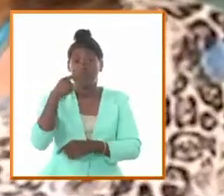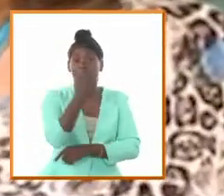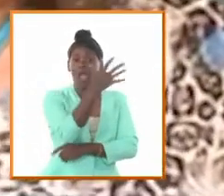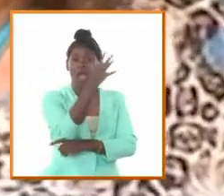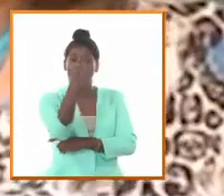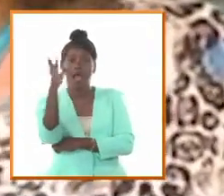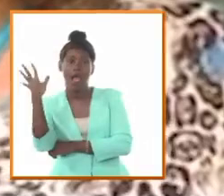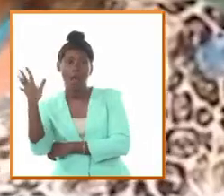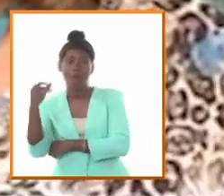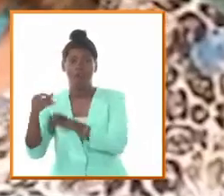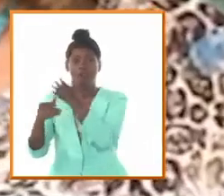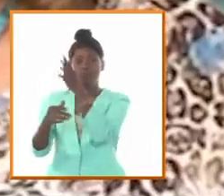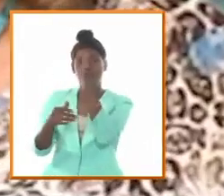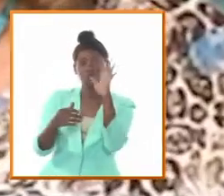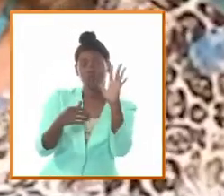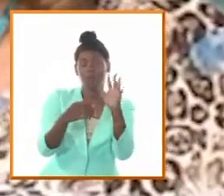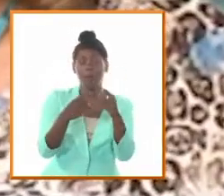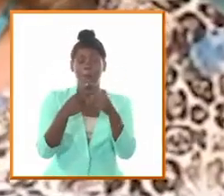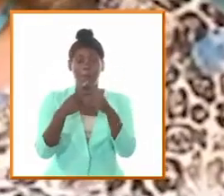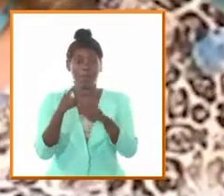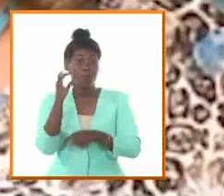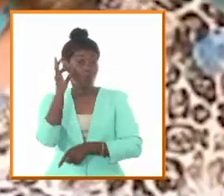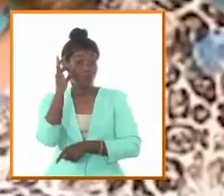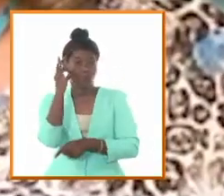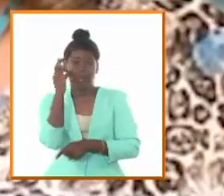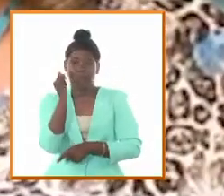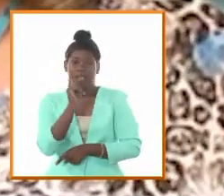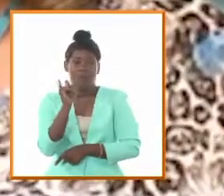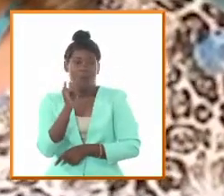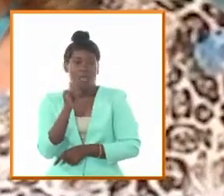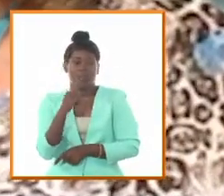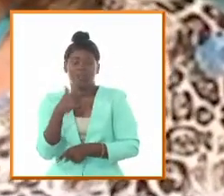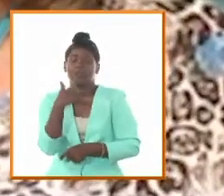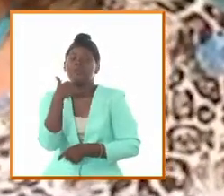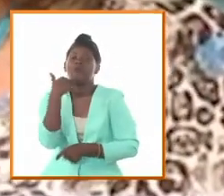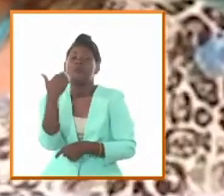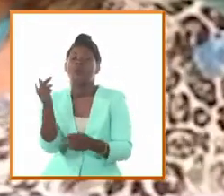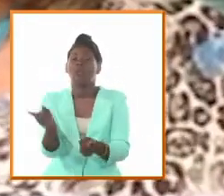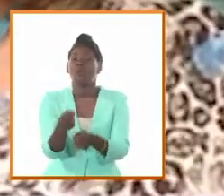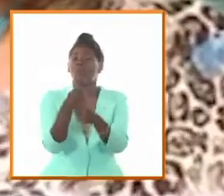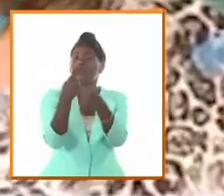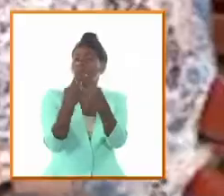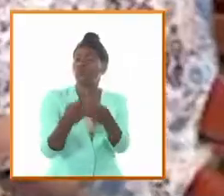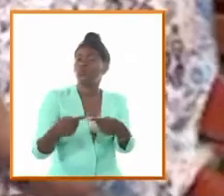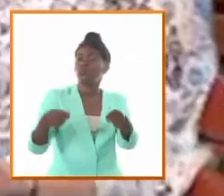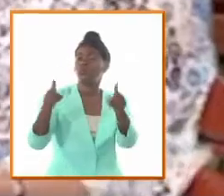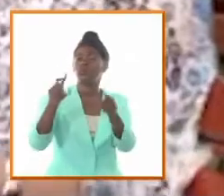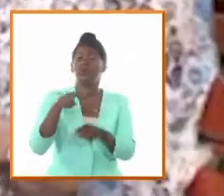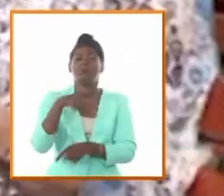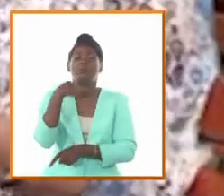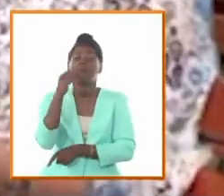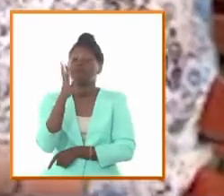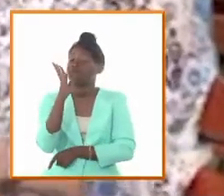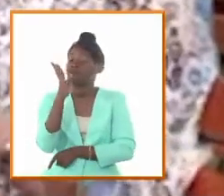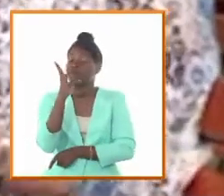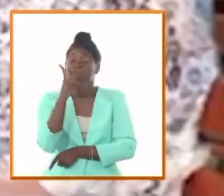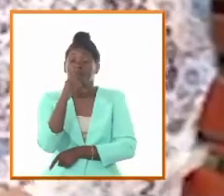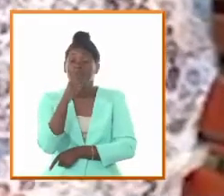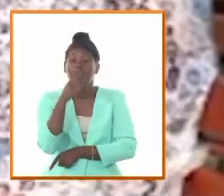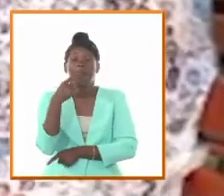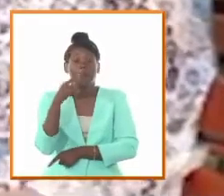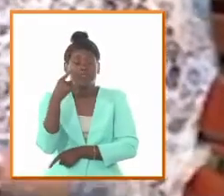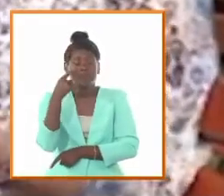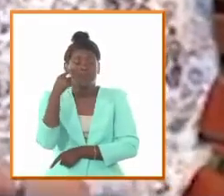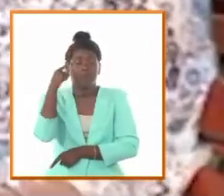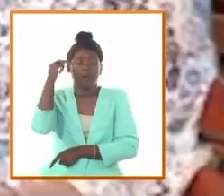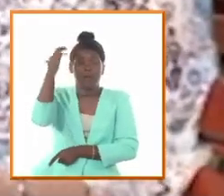evidentemente yo me imagino que Amalia debe haberle cantado a Ignacio aquí es tan hermoso en estos mismos senderos imaginárselo caminando